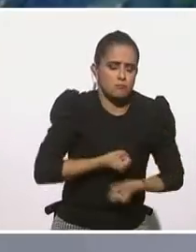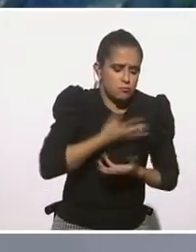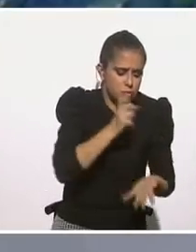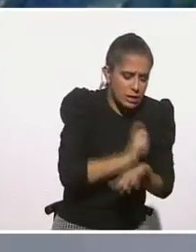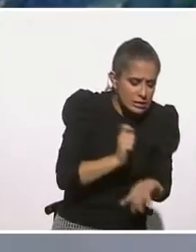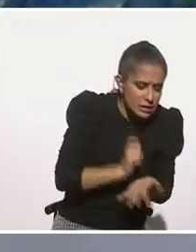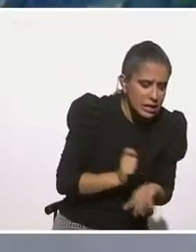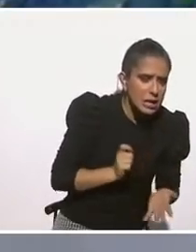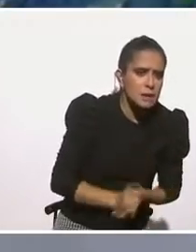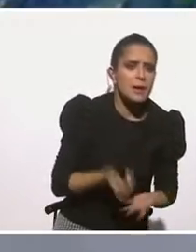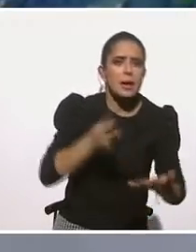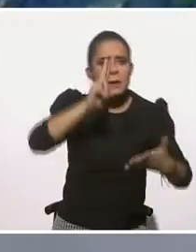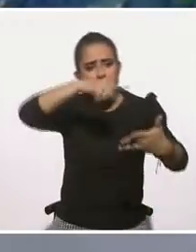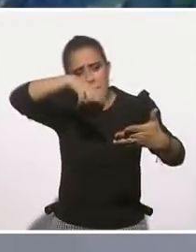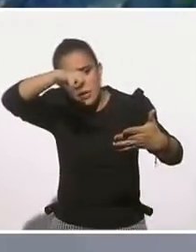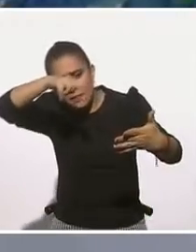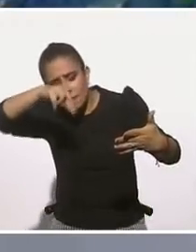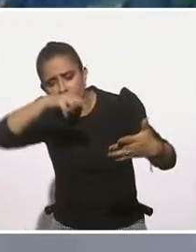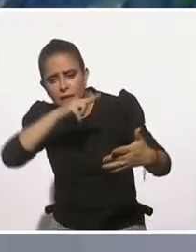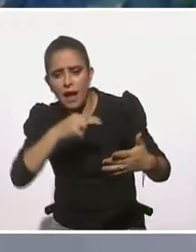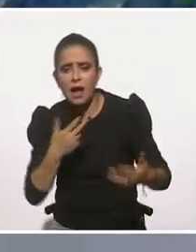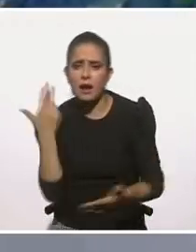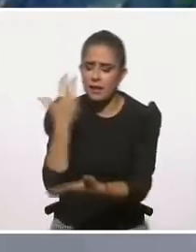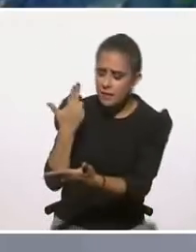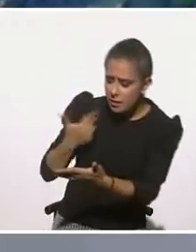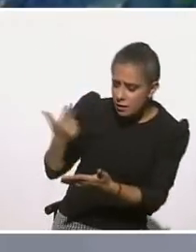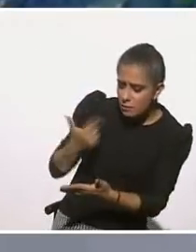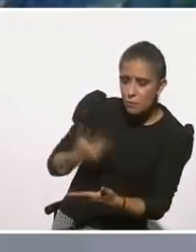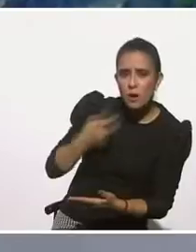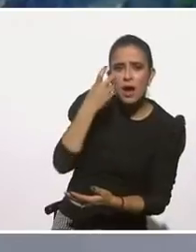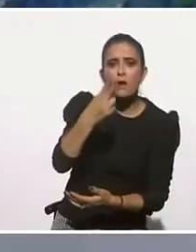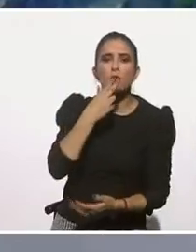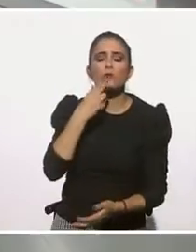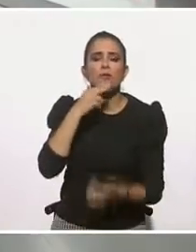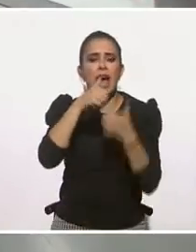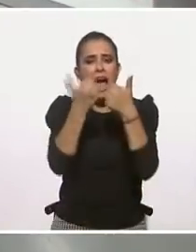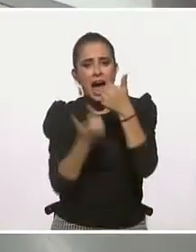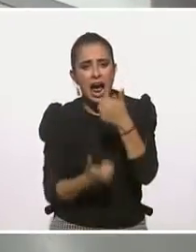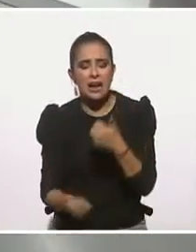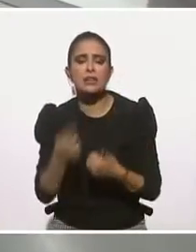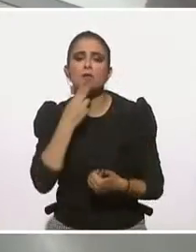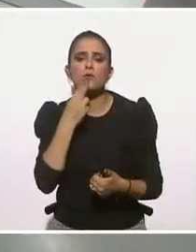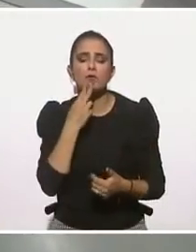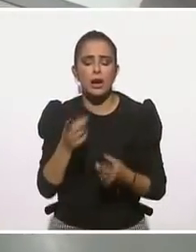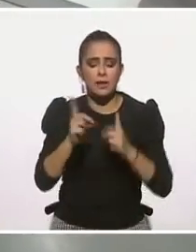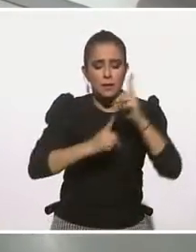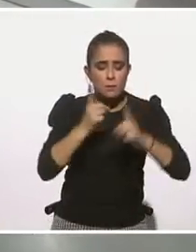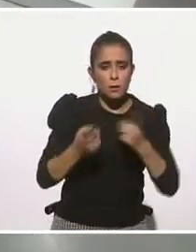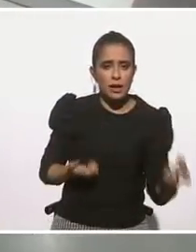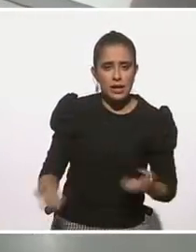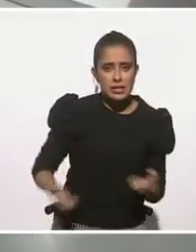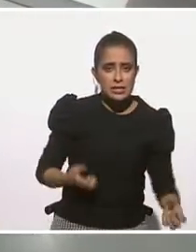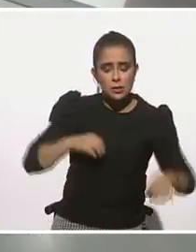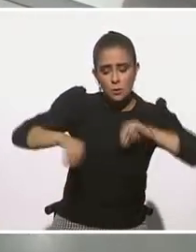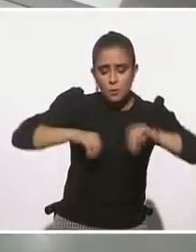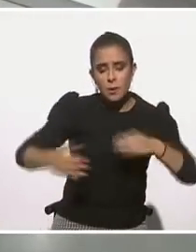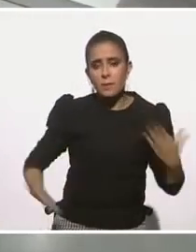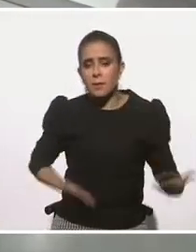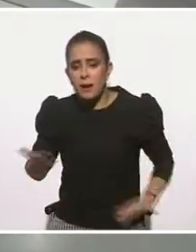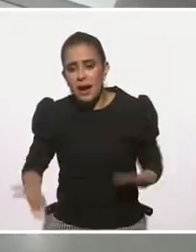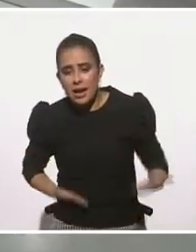pintar, utilizar las herramientas del arte, utilizar las herramientas del deporte, ¿no? Entonces,